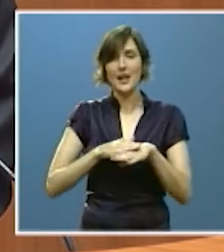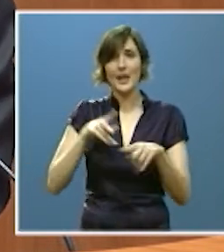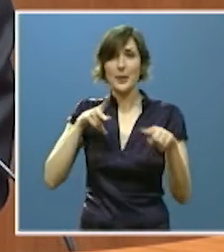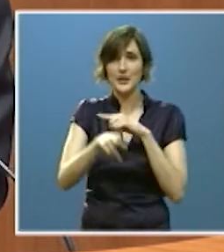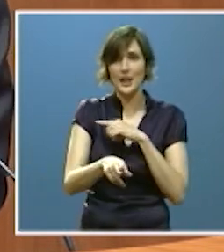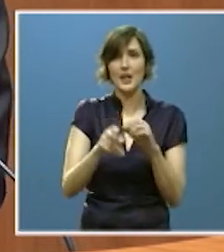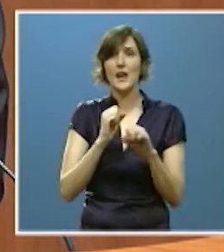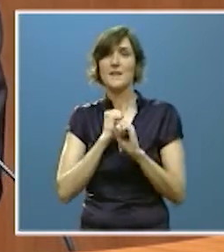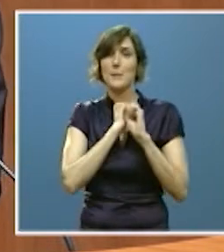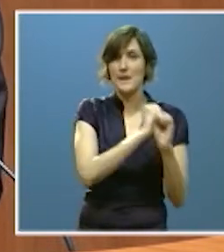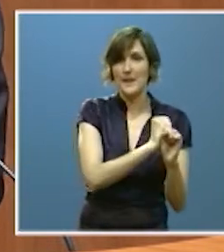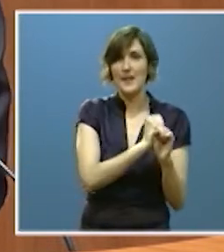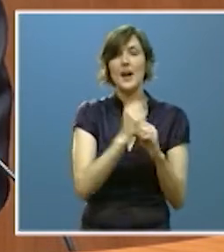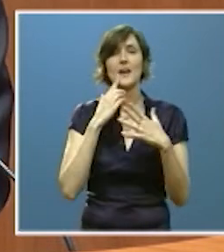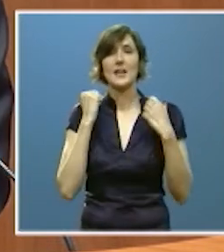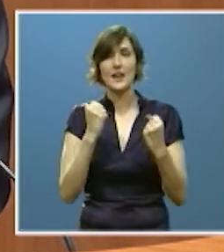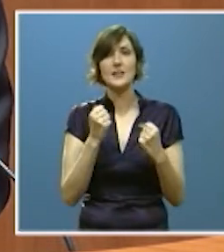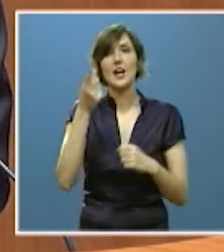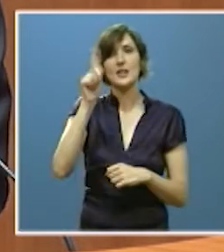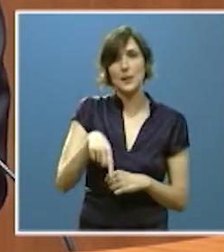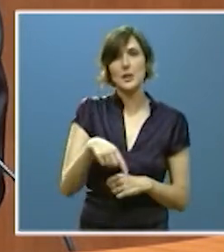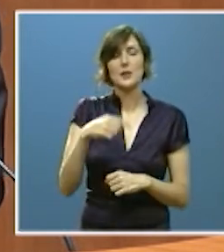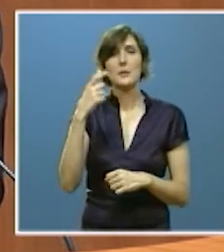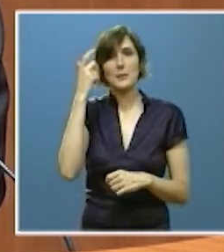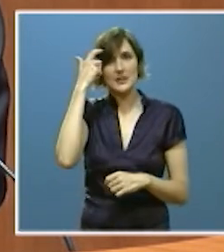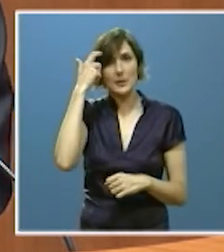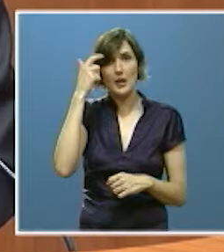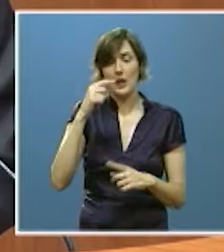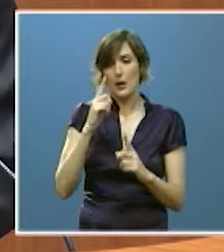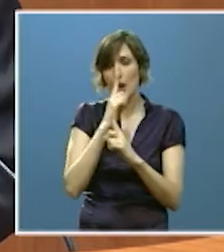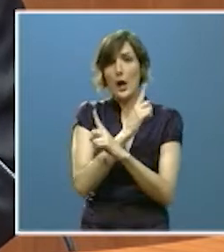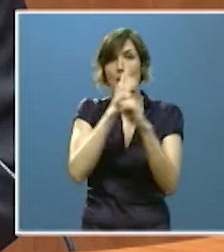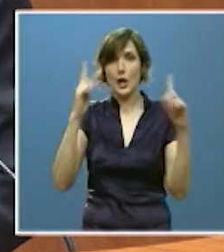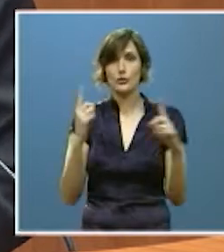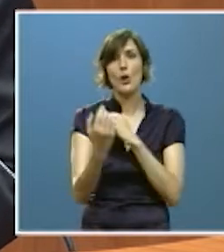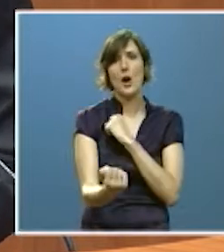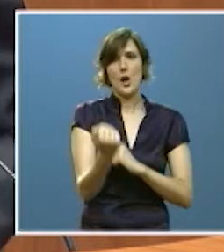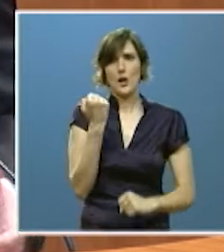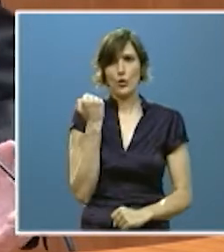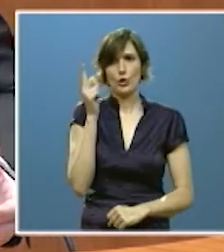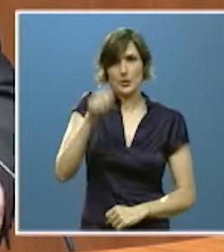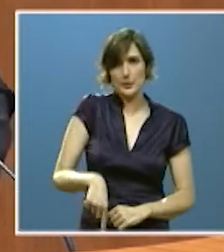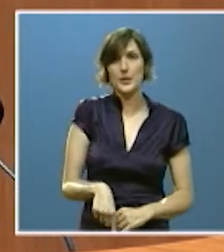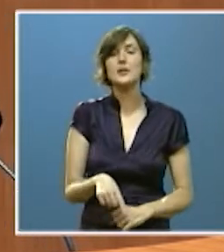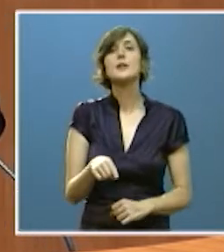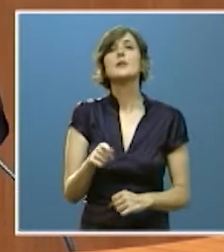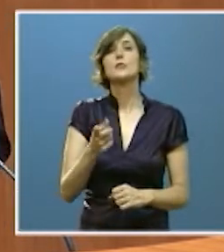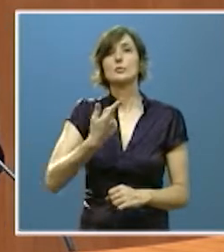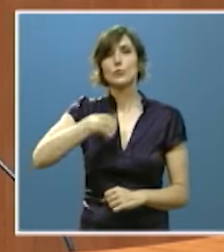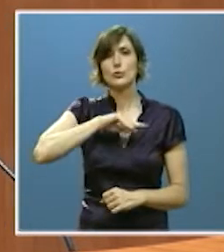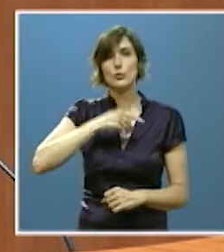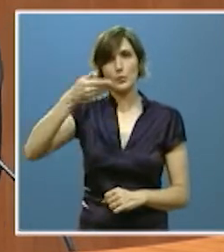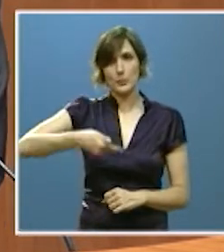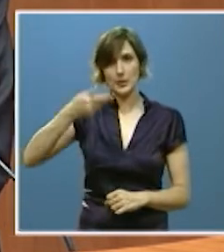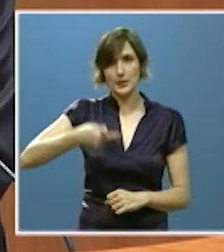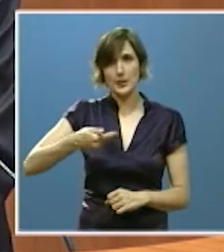y para garantizar, en muchas ocasiones, a lo largo del año, el suministro. Y que también lo es, hay que recordarlo, crucial